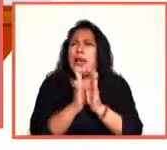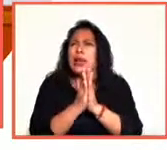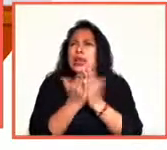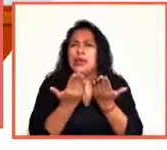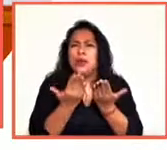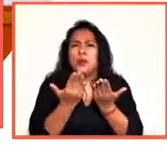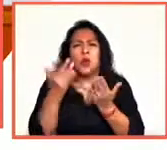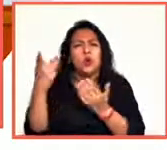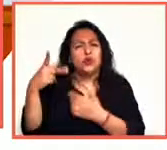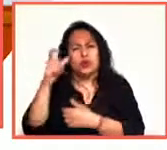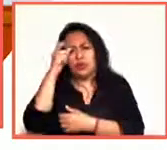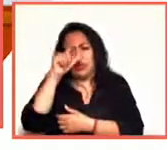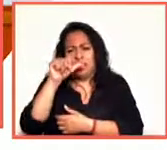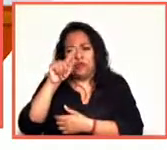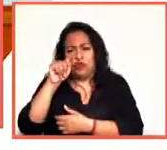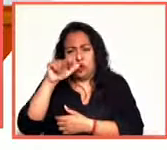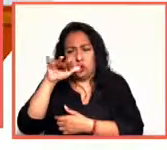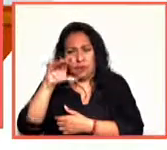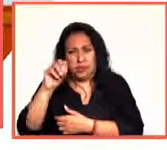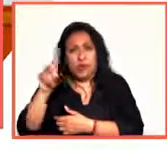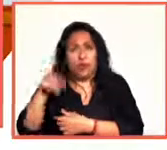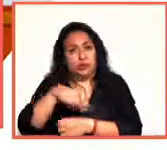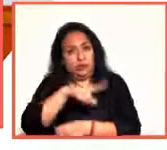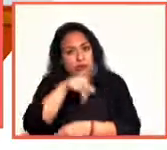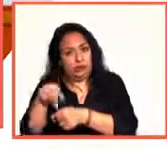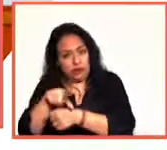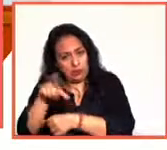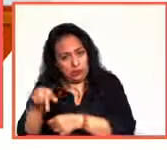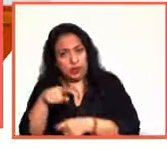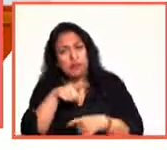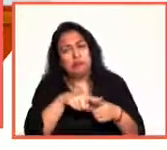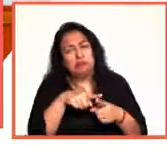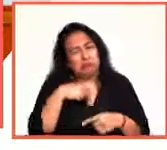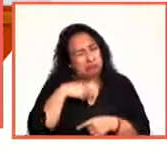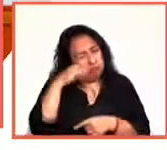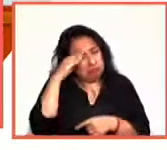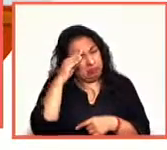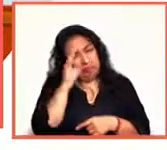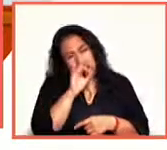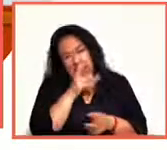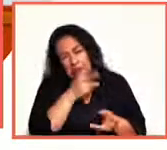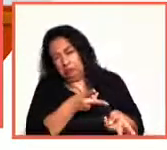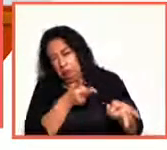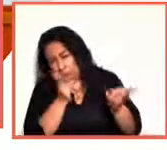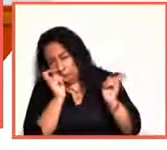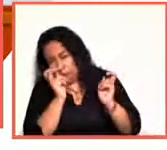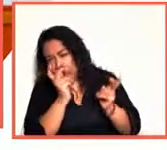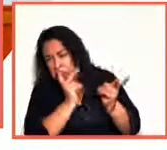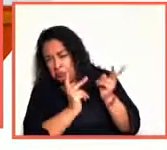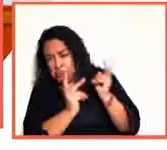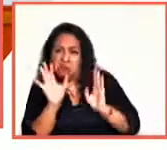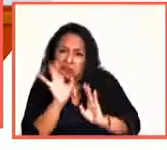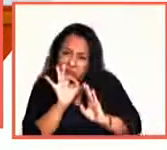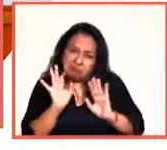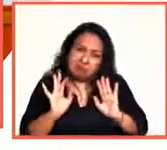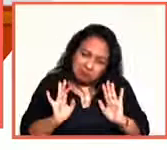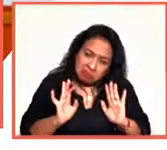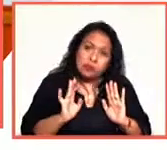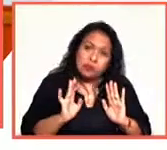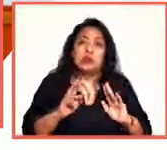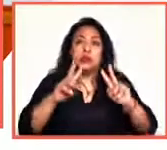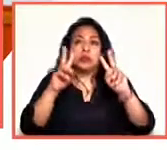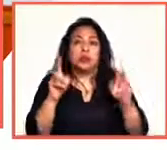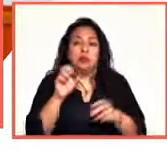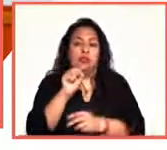Soledades, ¿verdad? Bueno, Machado es posterior, así que podemos sospechar robo, toma, préstamo, ¿verdad? Soledades de Góngora,